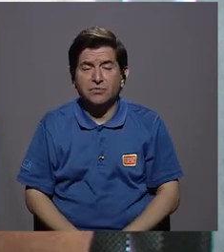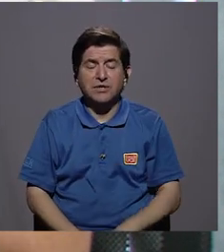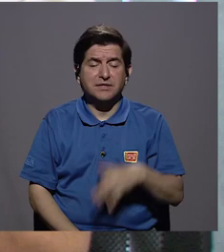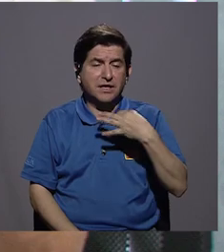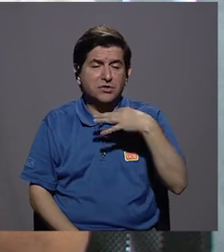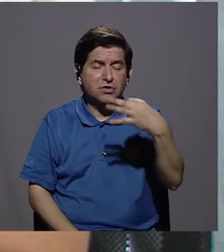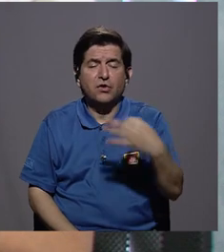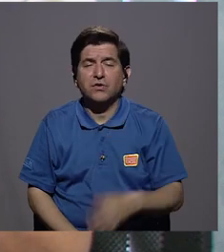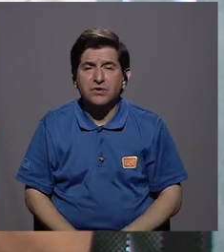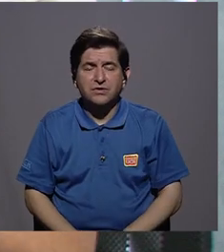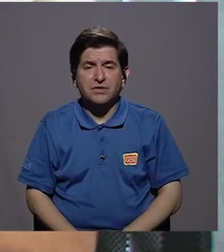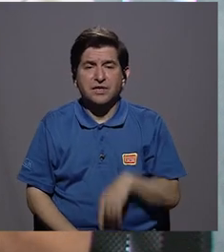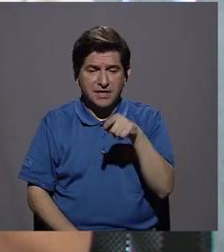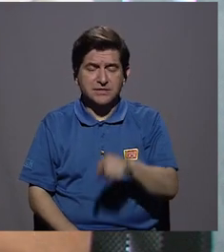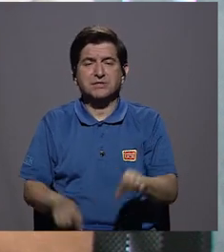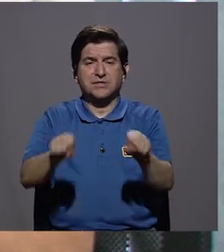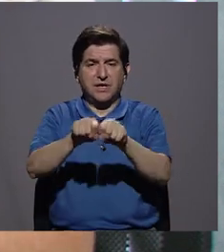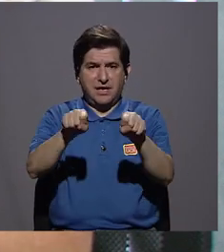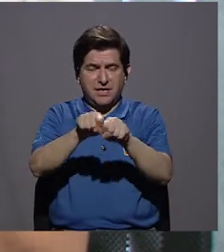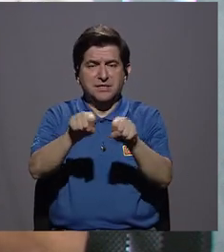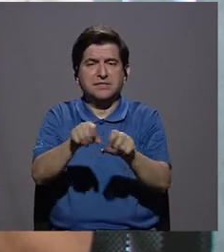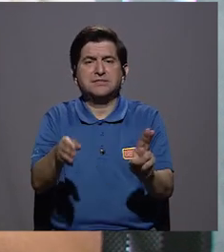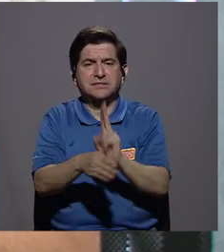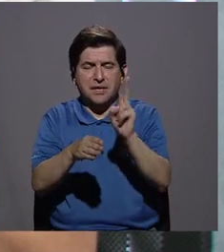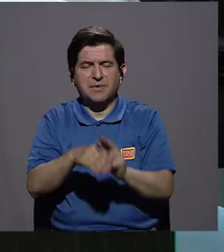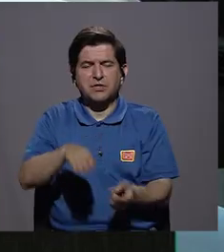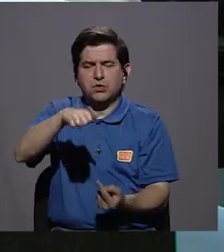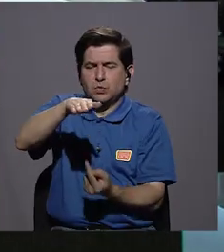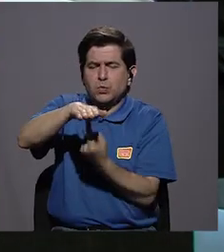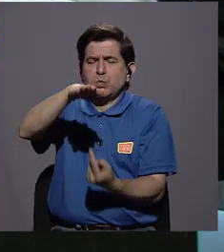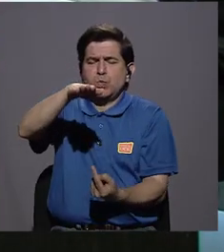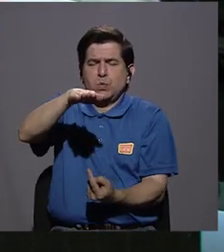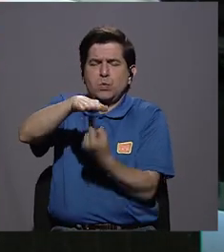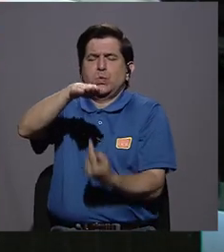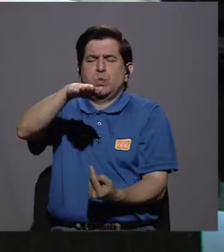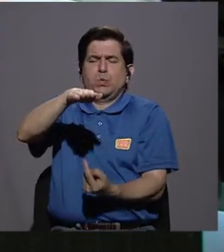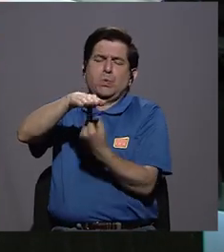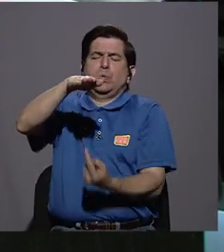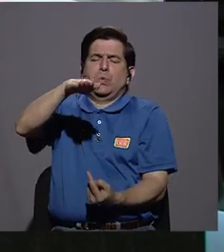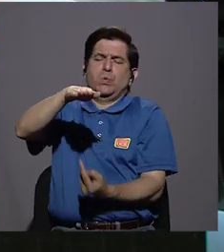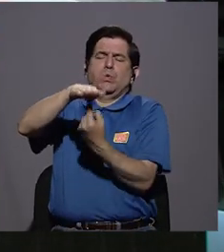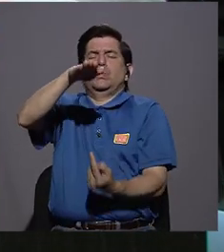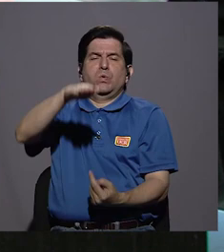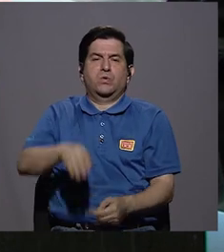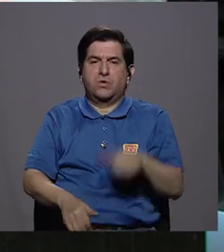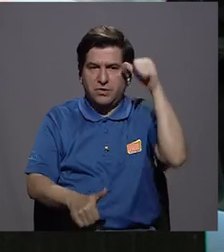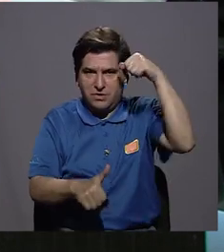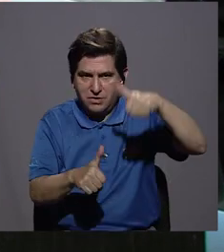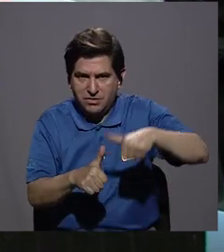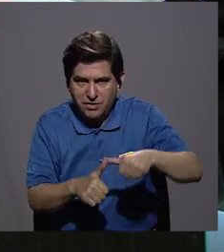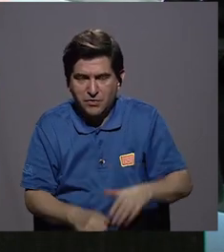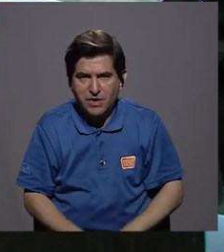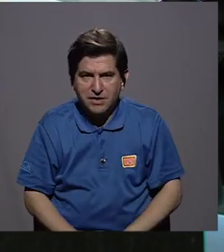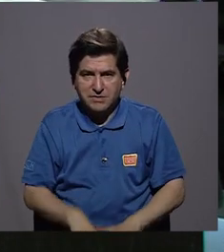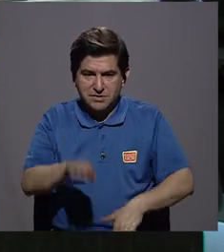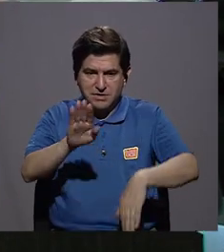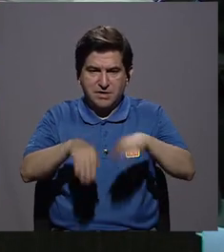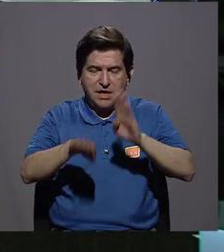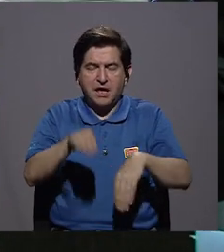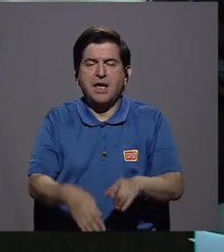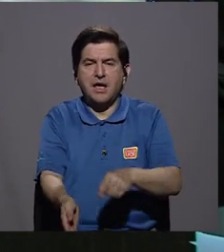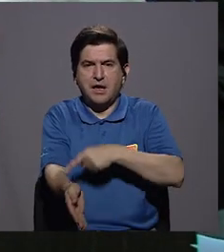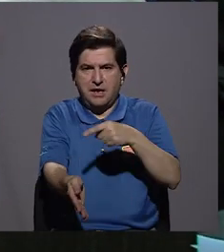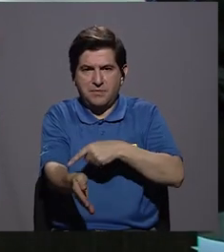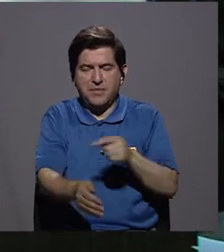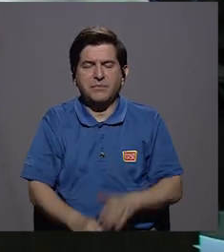todos los días que se ponen el calzado está produciendo y produciendo lesión. Y es que acuérdense, en el pie diabético,